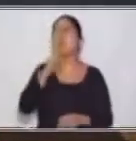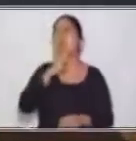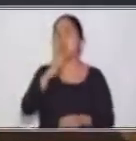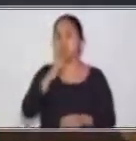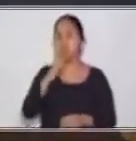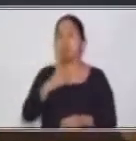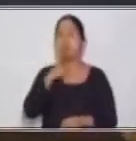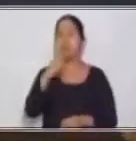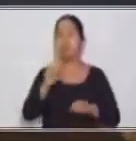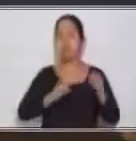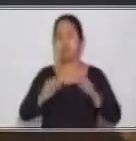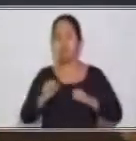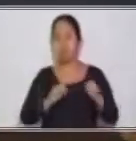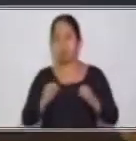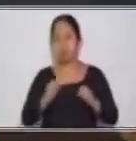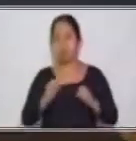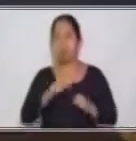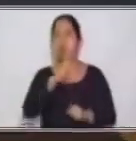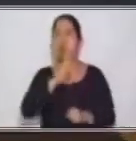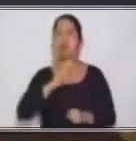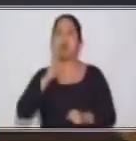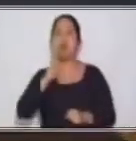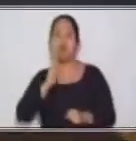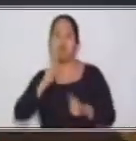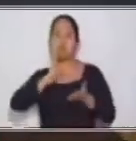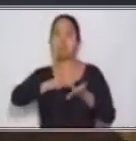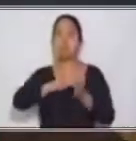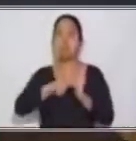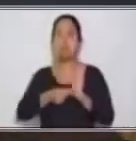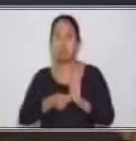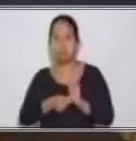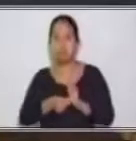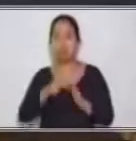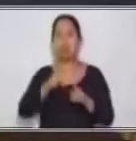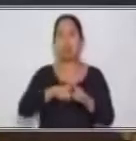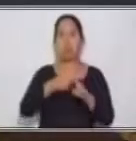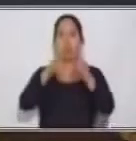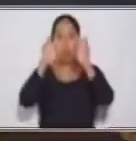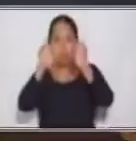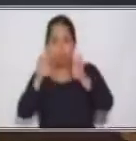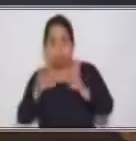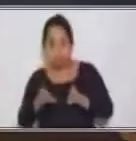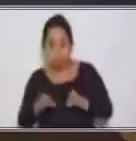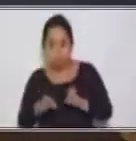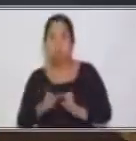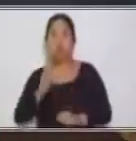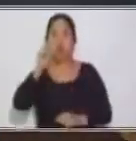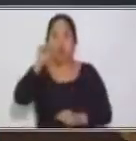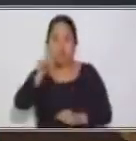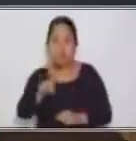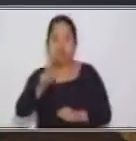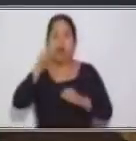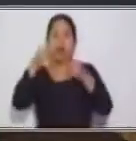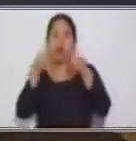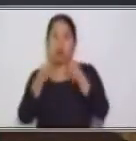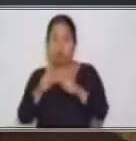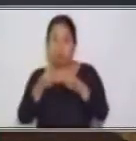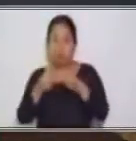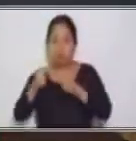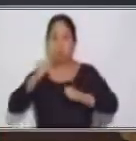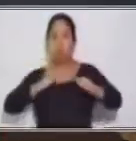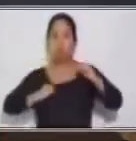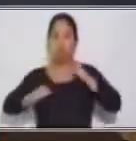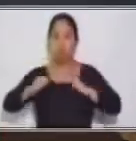La Voz Activa dentro del verbo se va a reflejar cuando la persona está realizando la acción